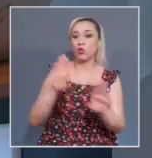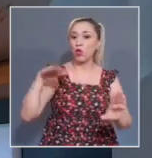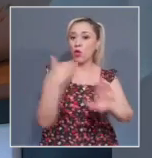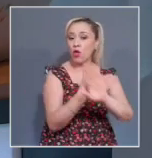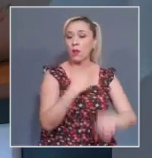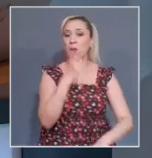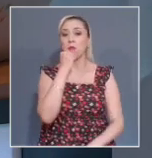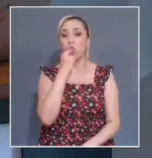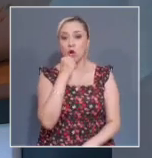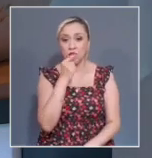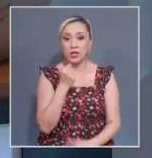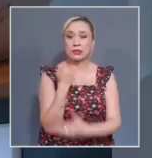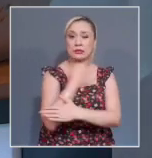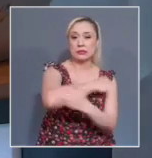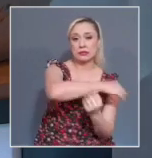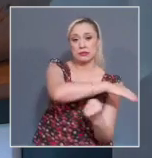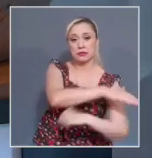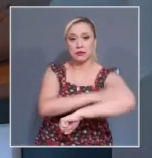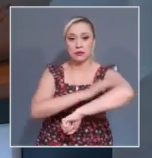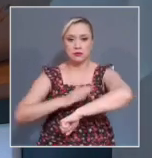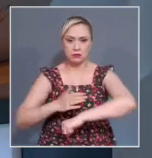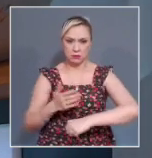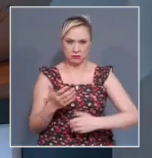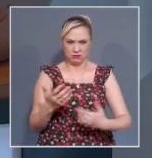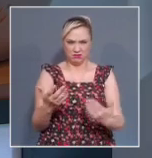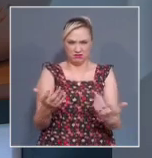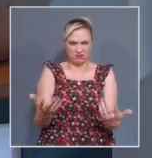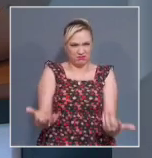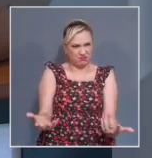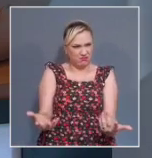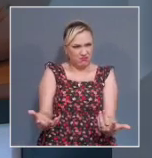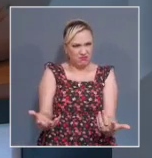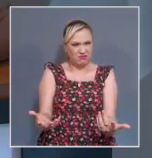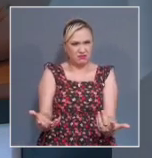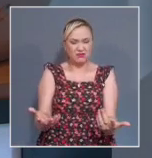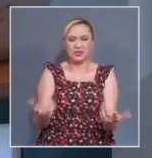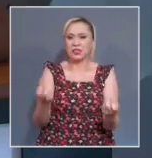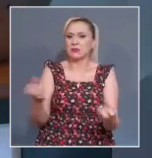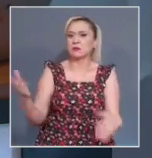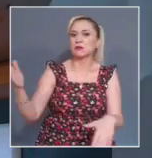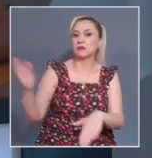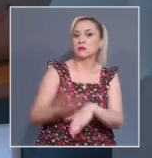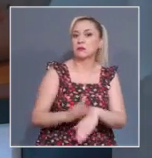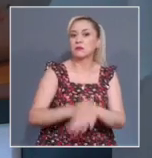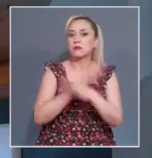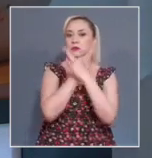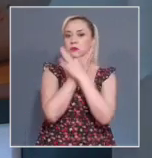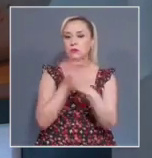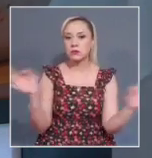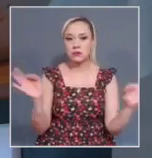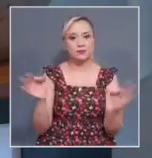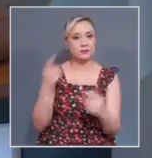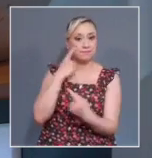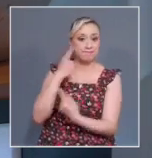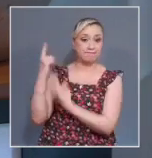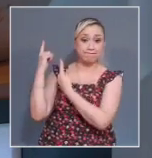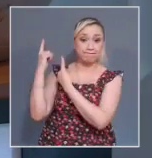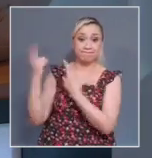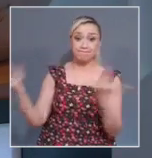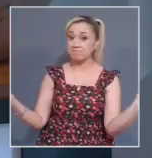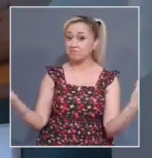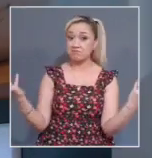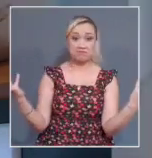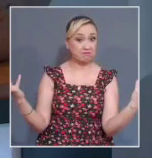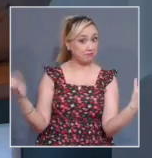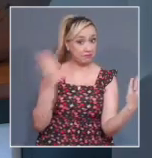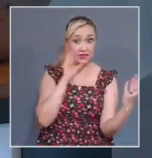de influencias, ambos del fuero común. Lo que da a conocer, precisamente en este sentido, a manera de actualización, el Instituto Federal